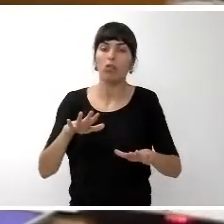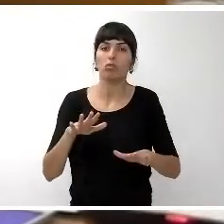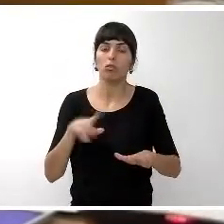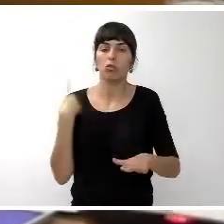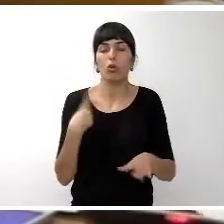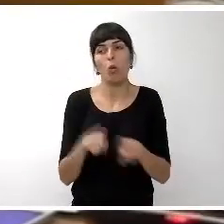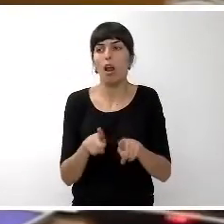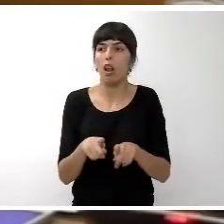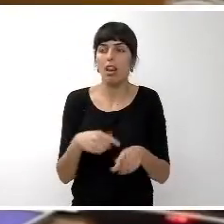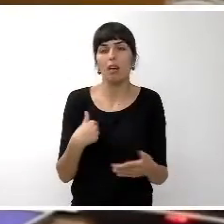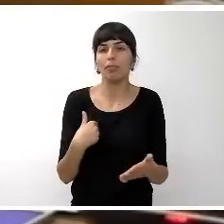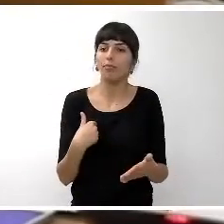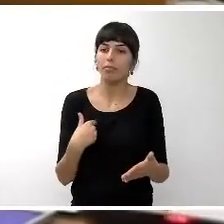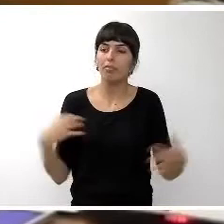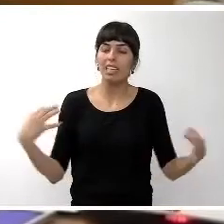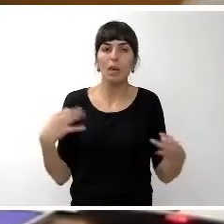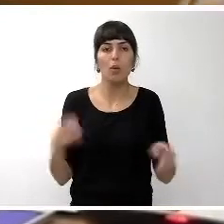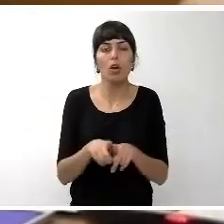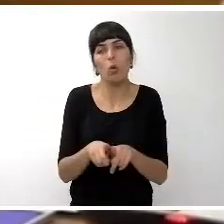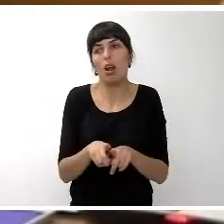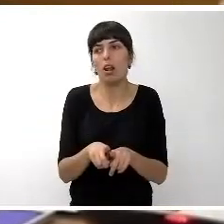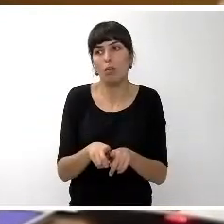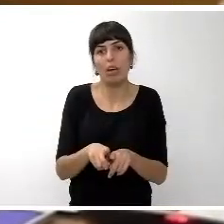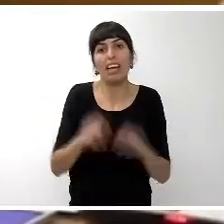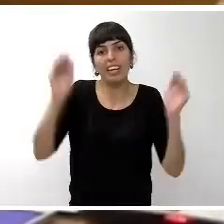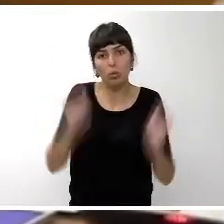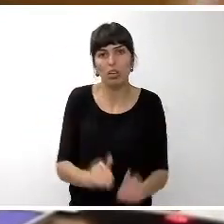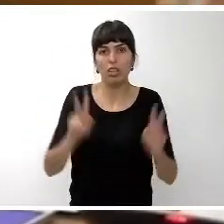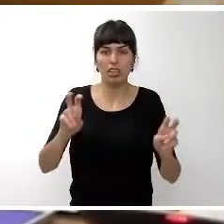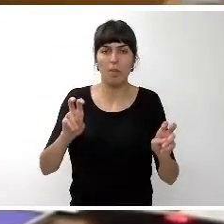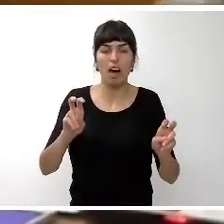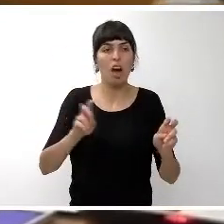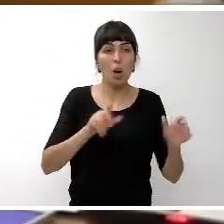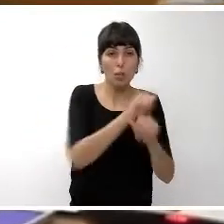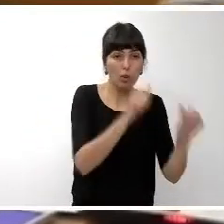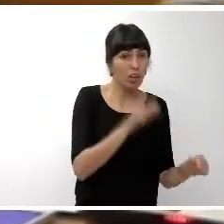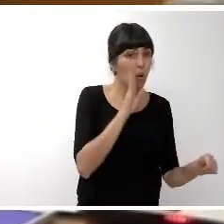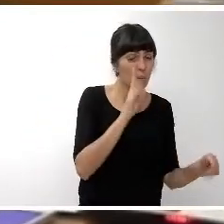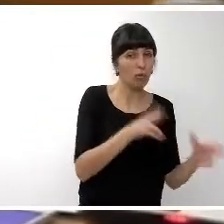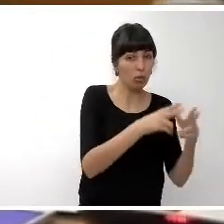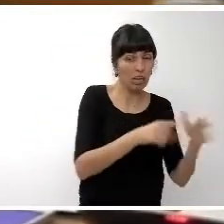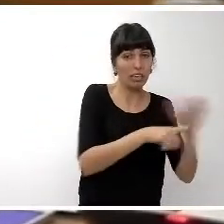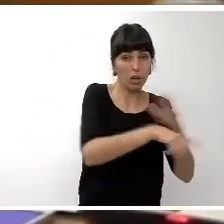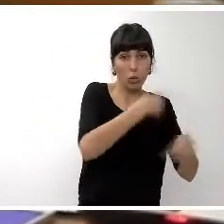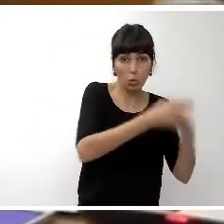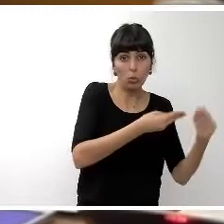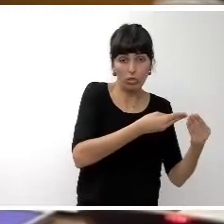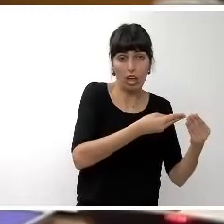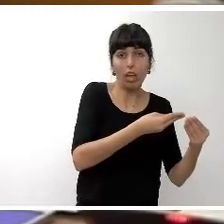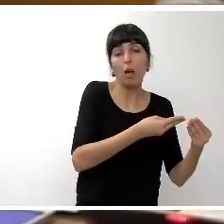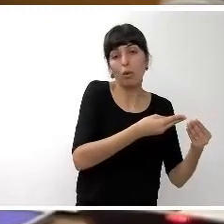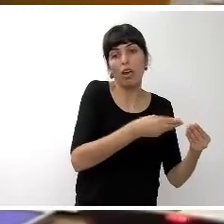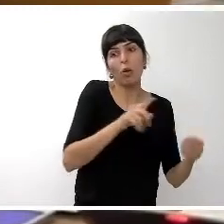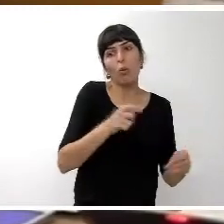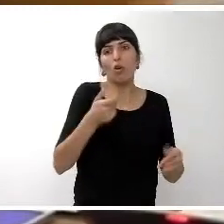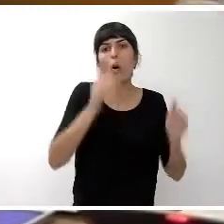mucho más el alto nivel de insostenibilidad que caracteriza nuestro modelo el mismo modelo que alienta las políticas del cabildo